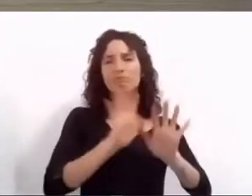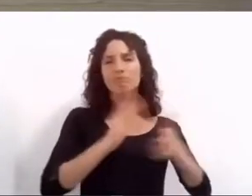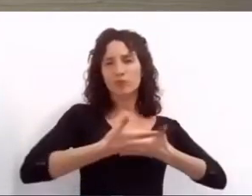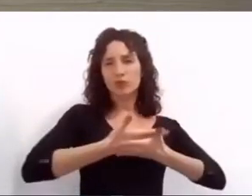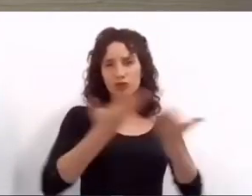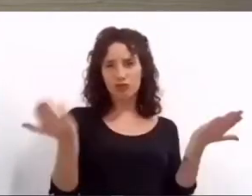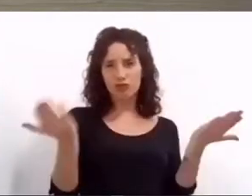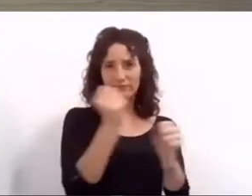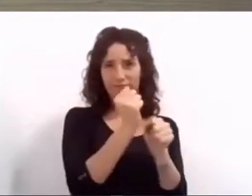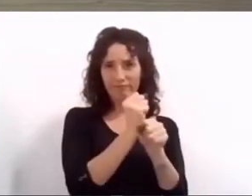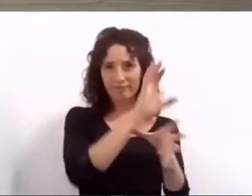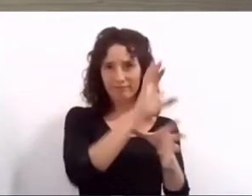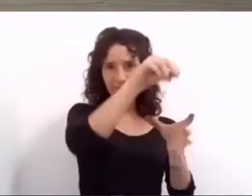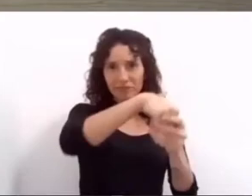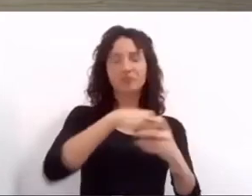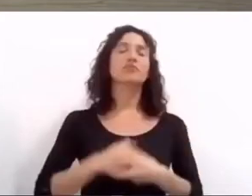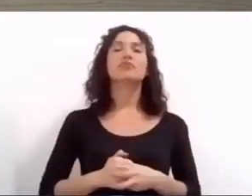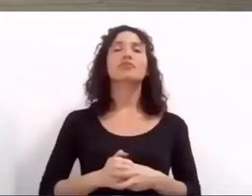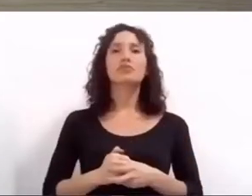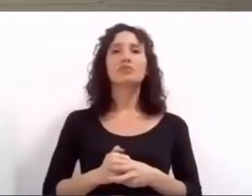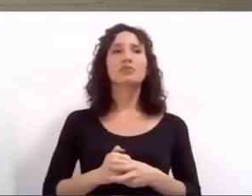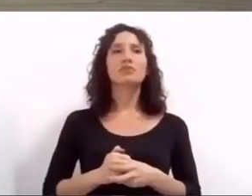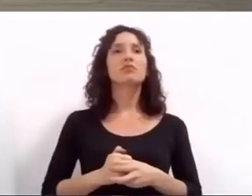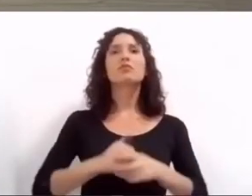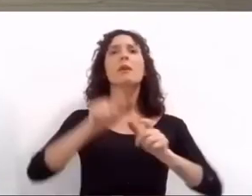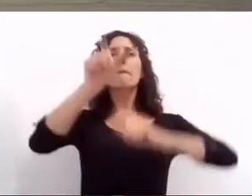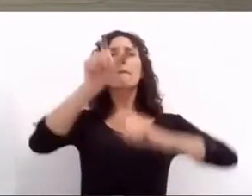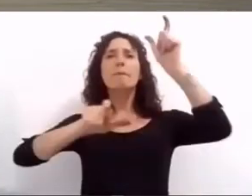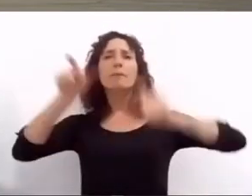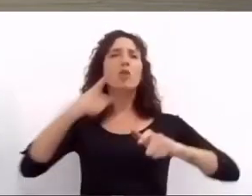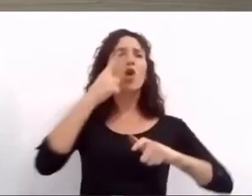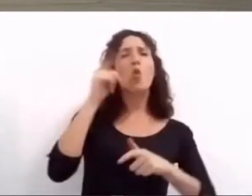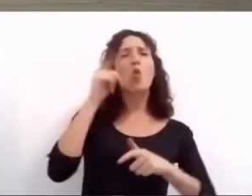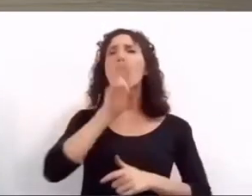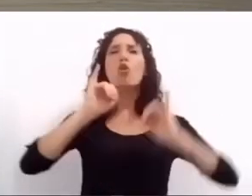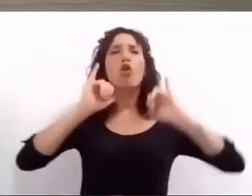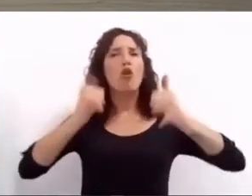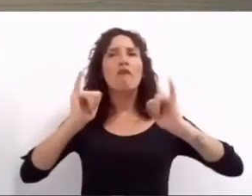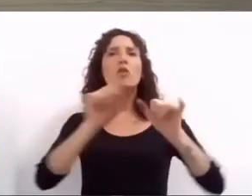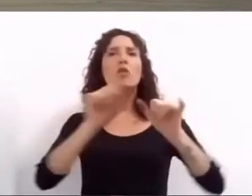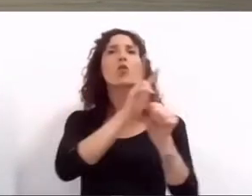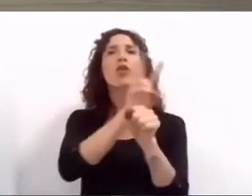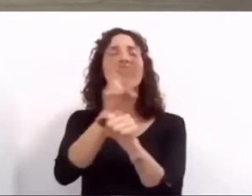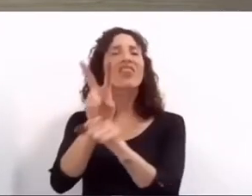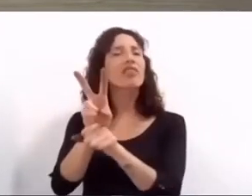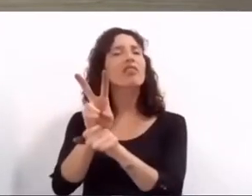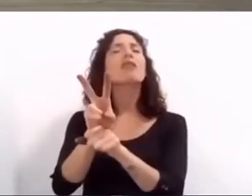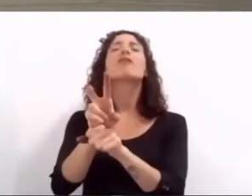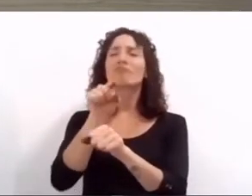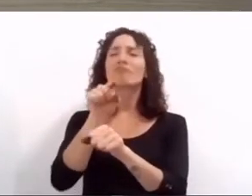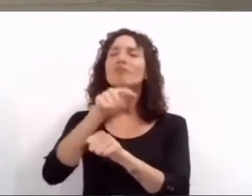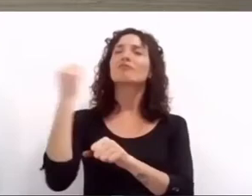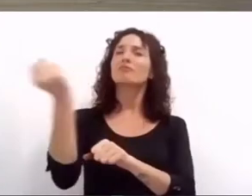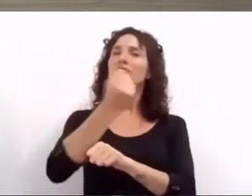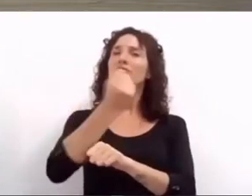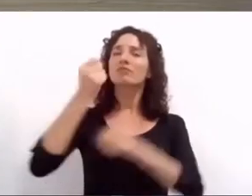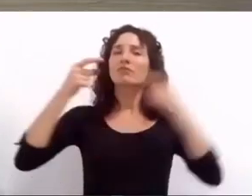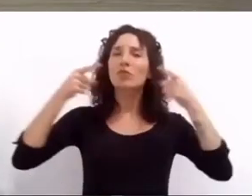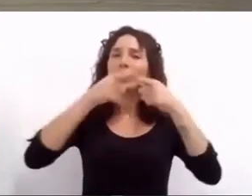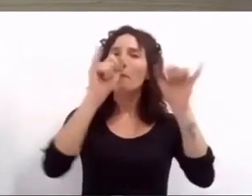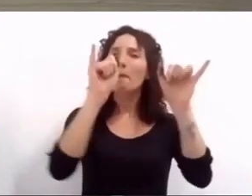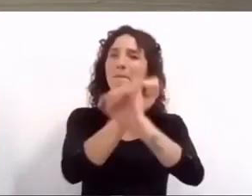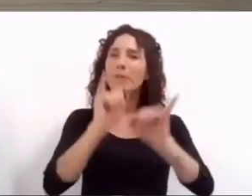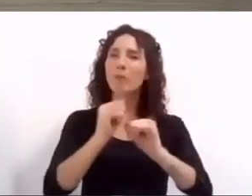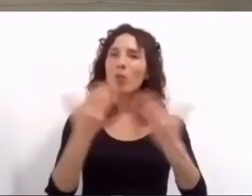cuidar a los pibes y a las pibas es ofrecerle un futuro de paz y realización vamos a continuar con el nuevo oportunidad